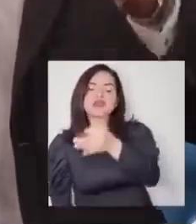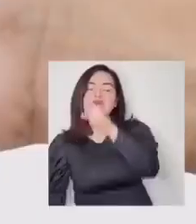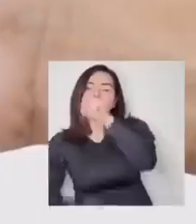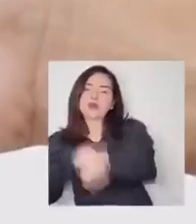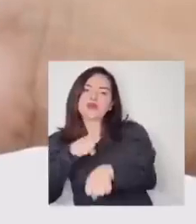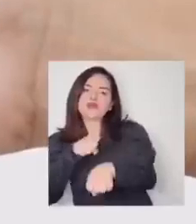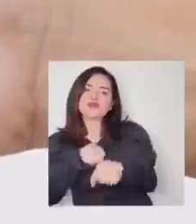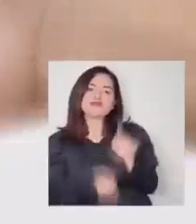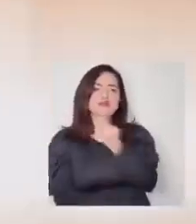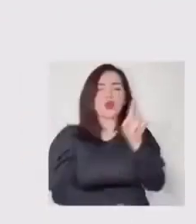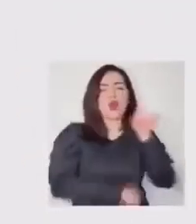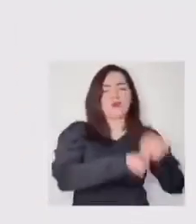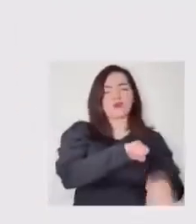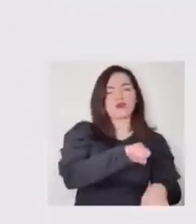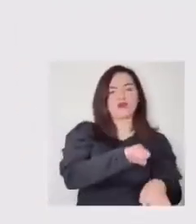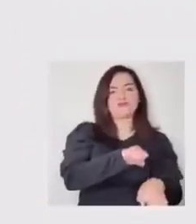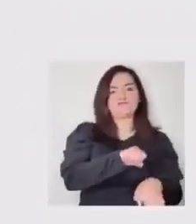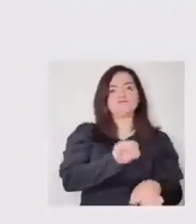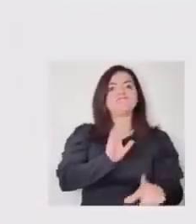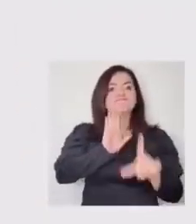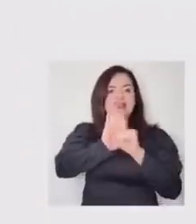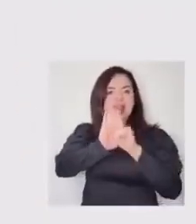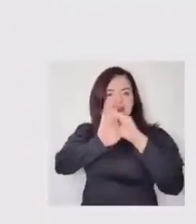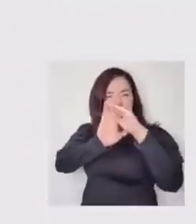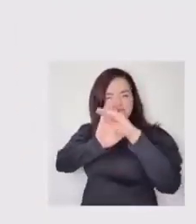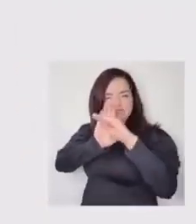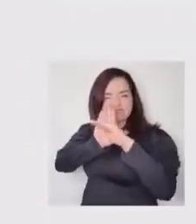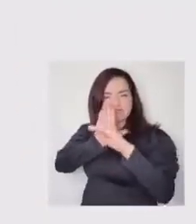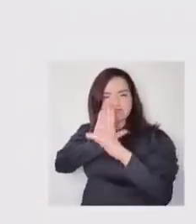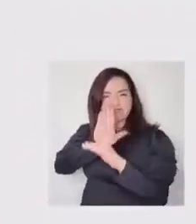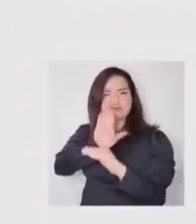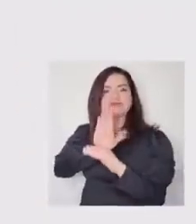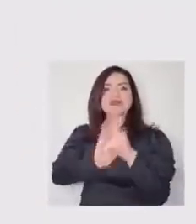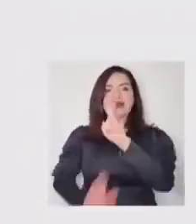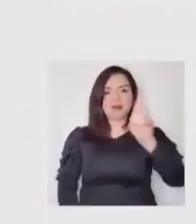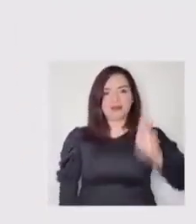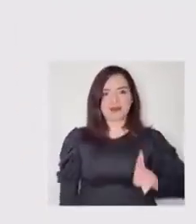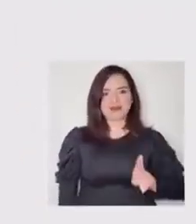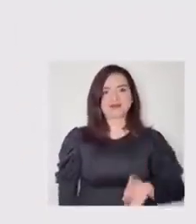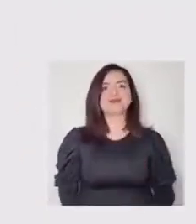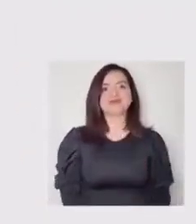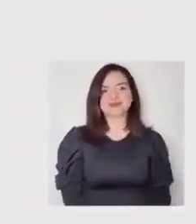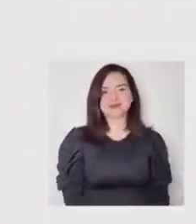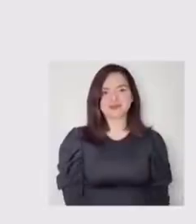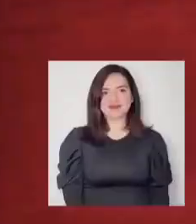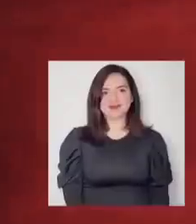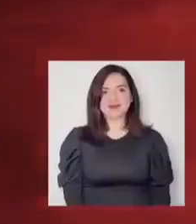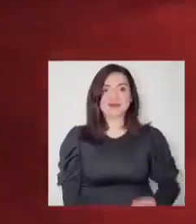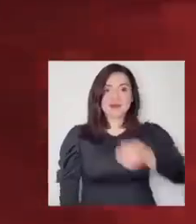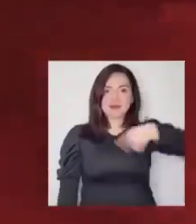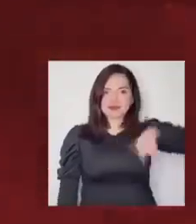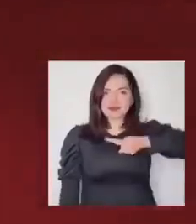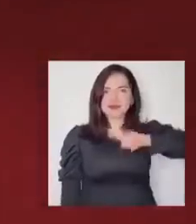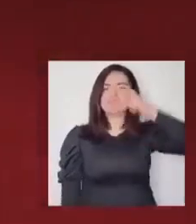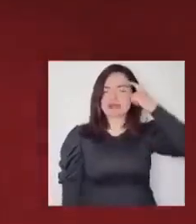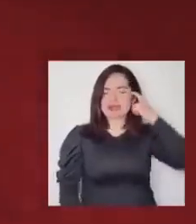decir apruebo o no apruebo un determinado paquete o ley de la República. Nosotros creemos en la